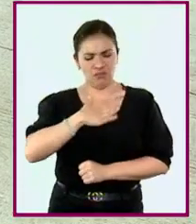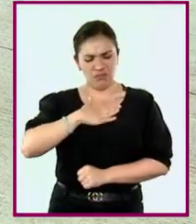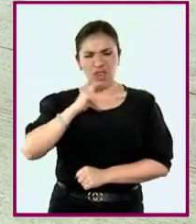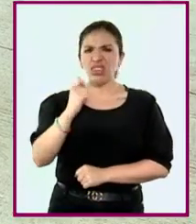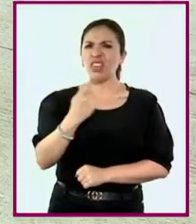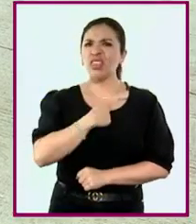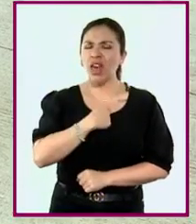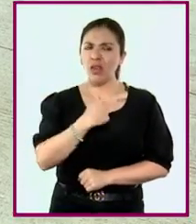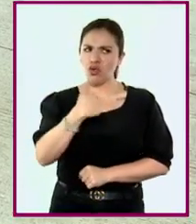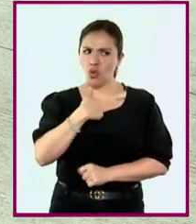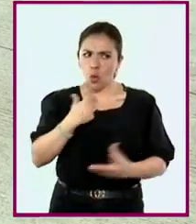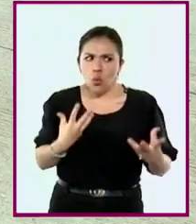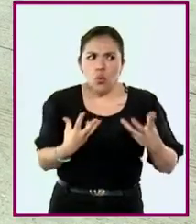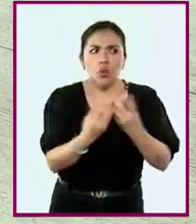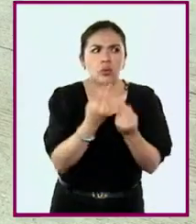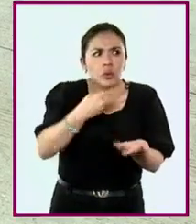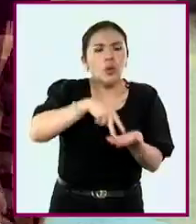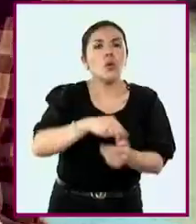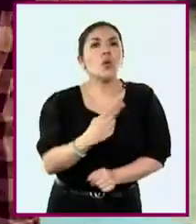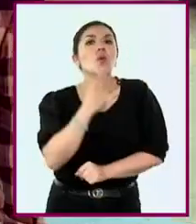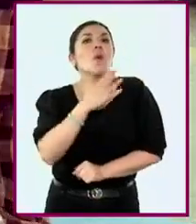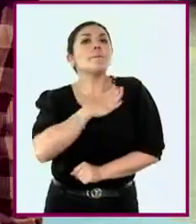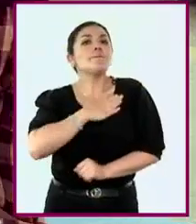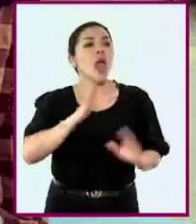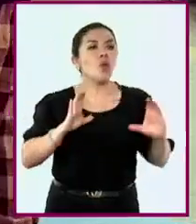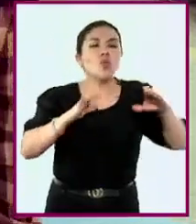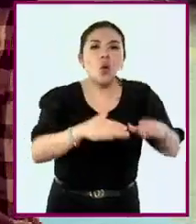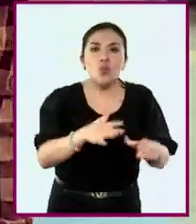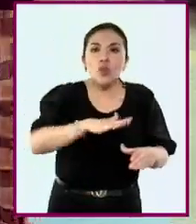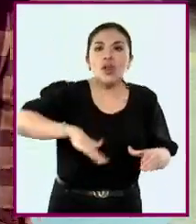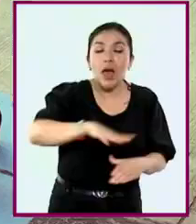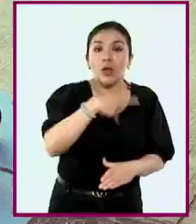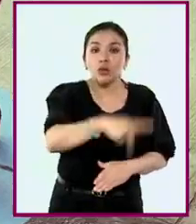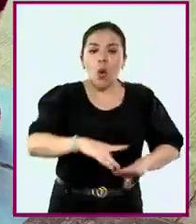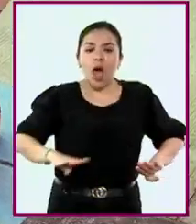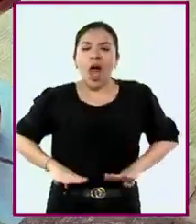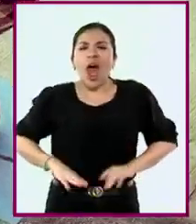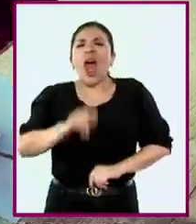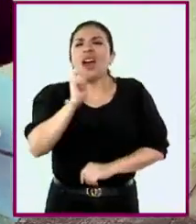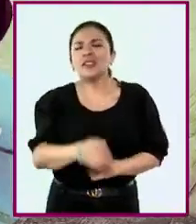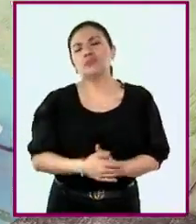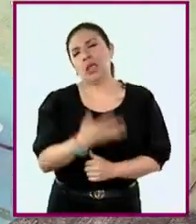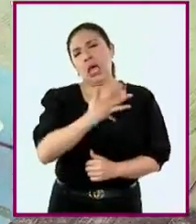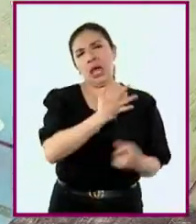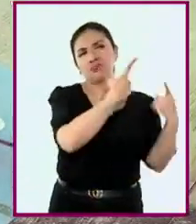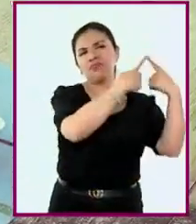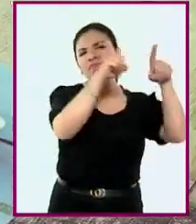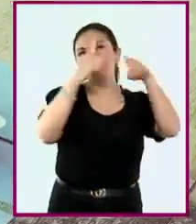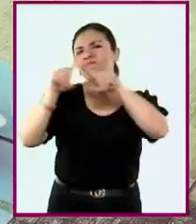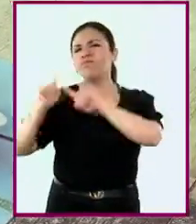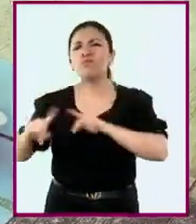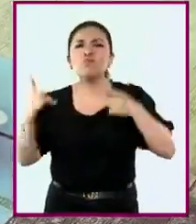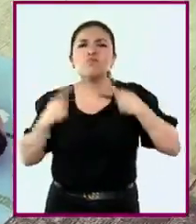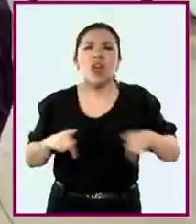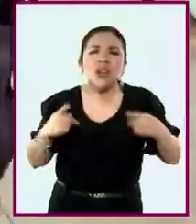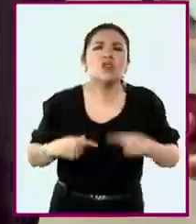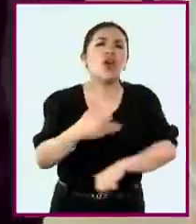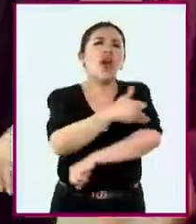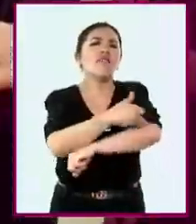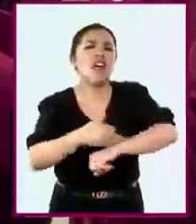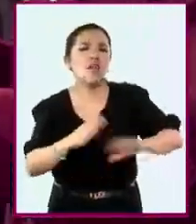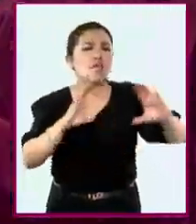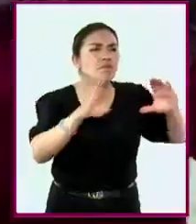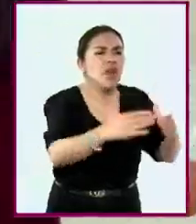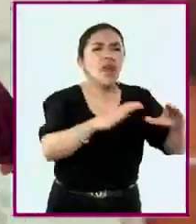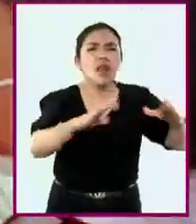identidad y sentido de pertenencia a una comunidad caracterizada por la diversidad de personas y